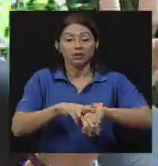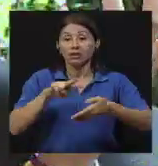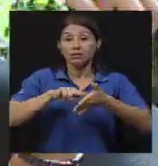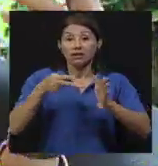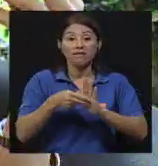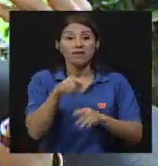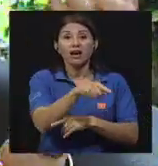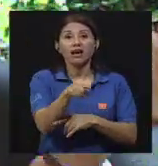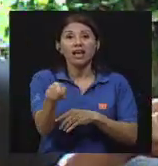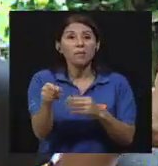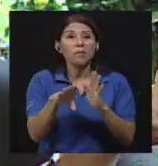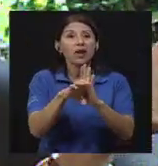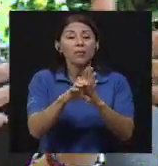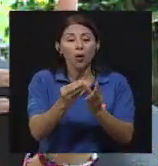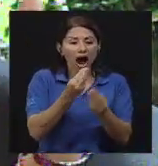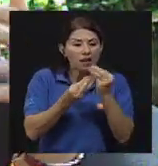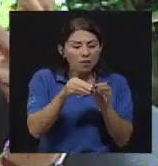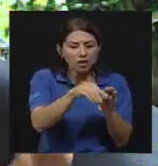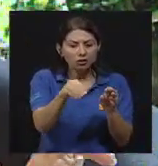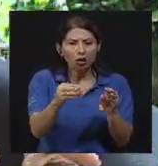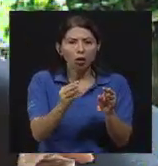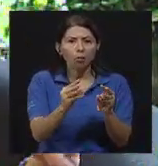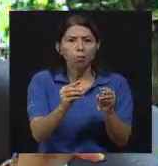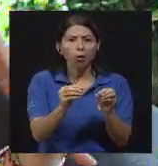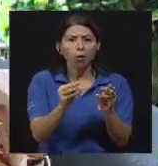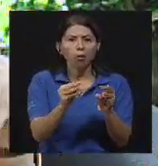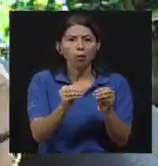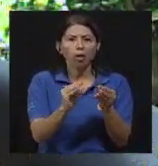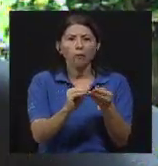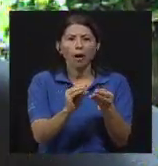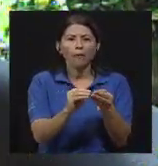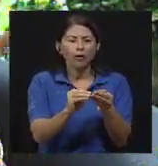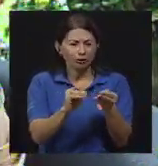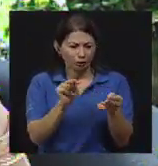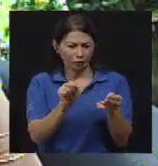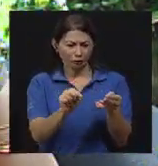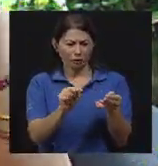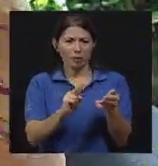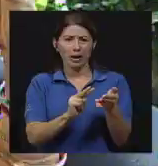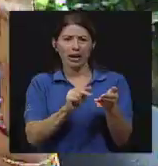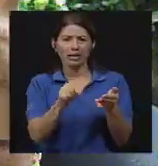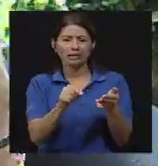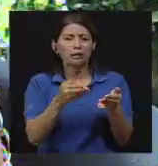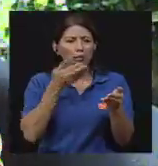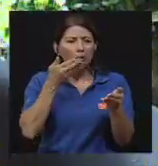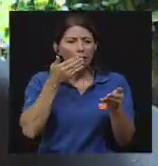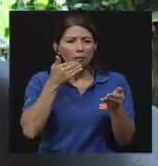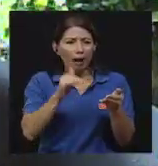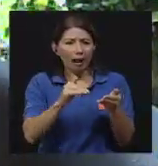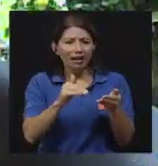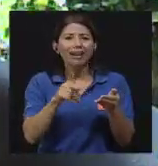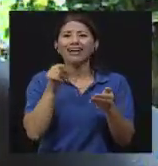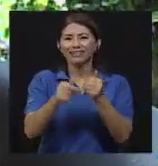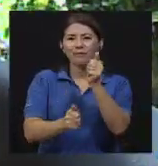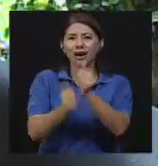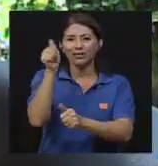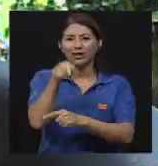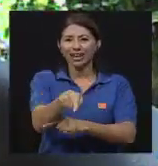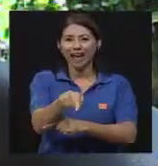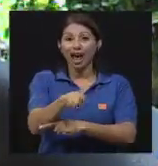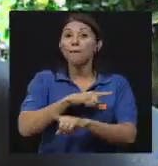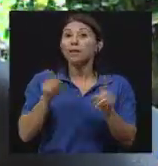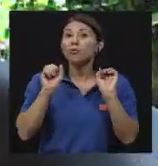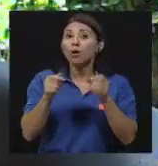van a producir que se pongan babosos, que se pongan verdes, que tengan un mal olor. Esa es la gran mayoría de los microorganismos. Pero